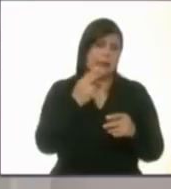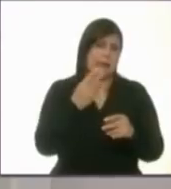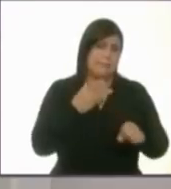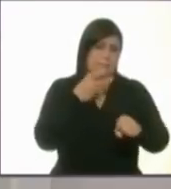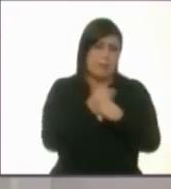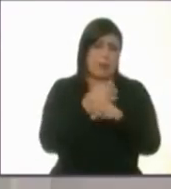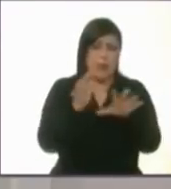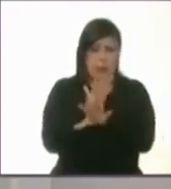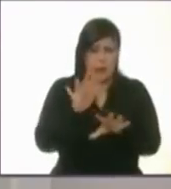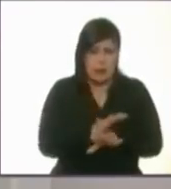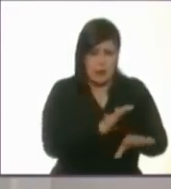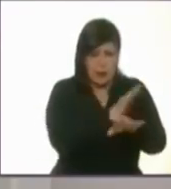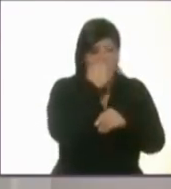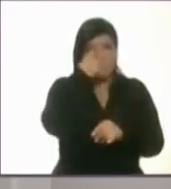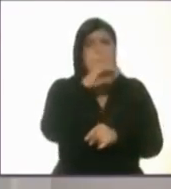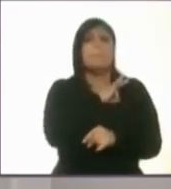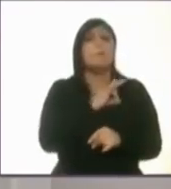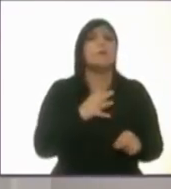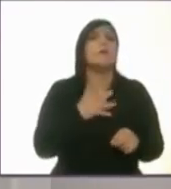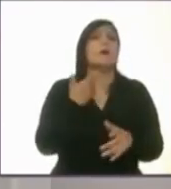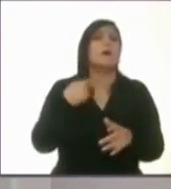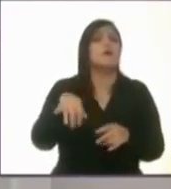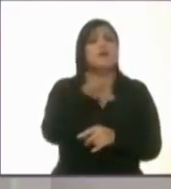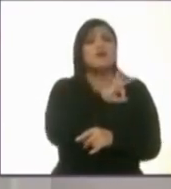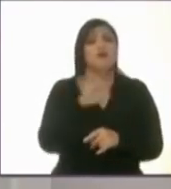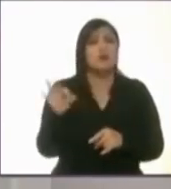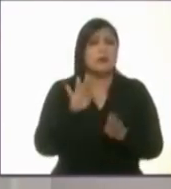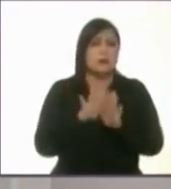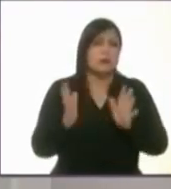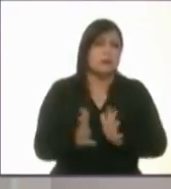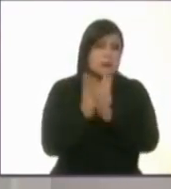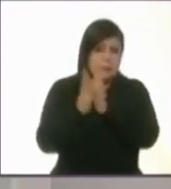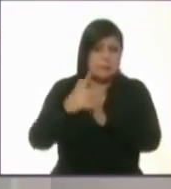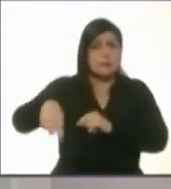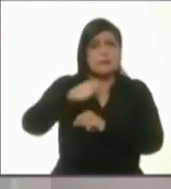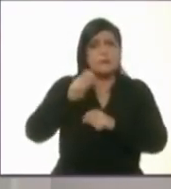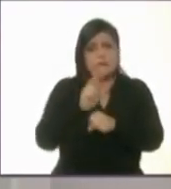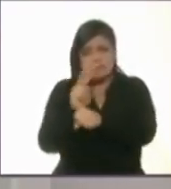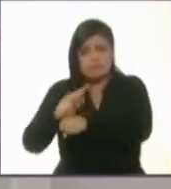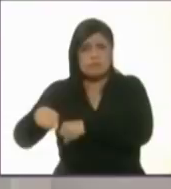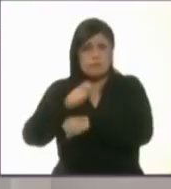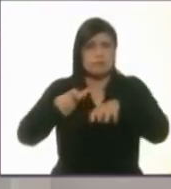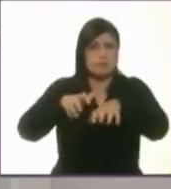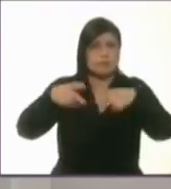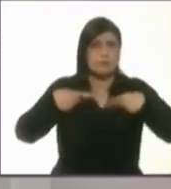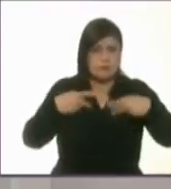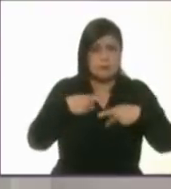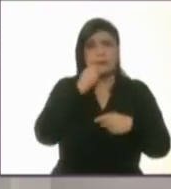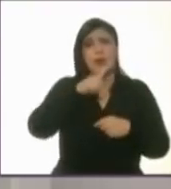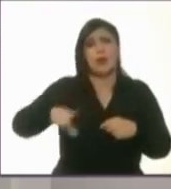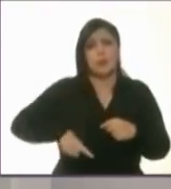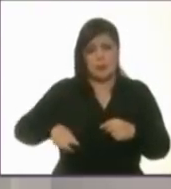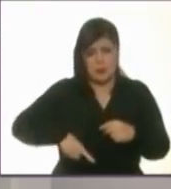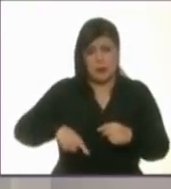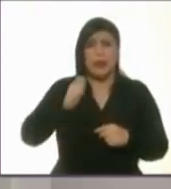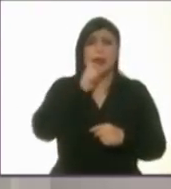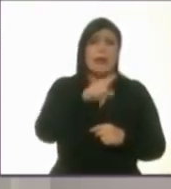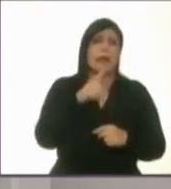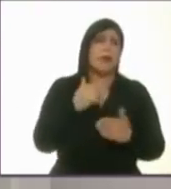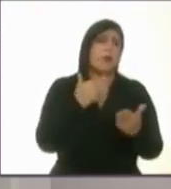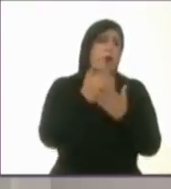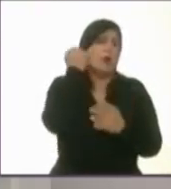para poder tener una mayor participación y vigilancia ciudadana de sus propios gobiernos. Y que sea un gobierno